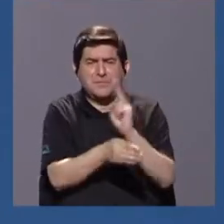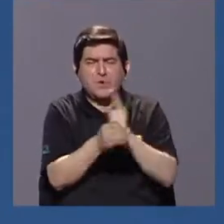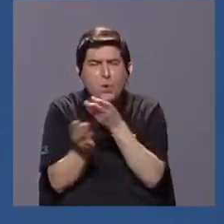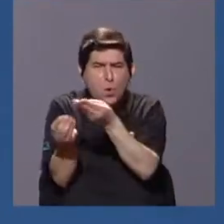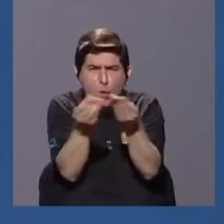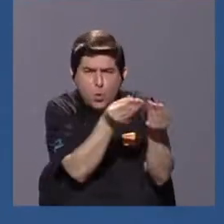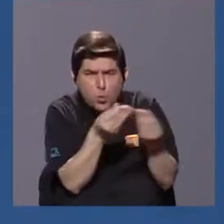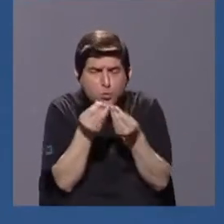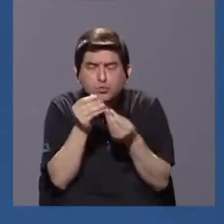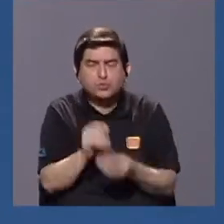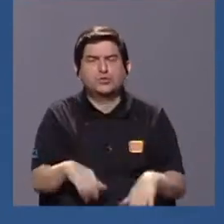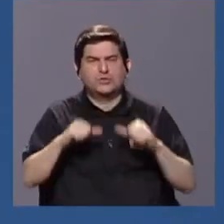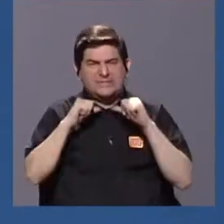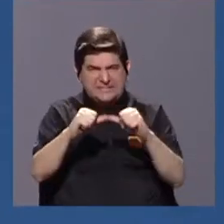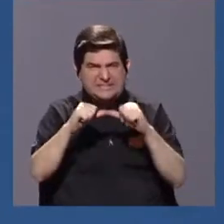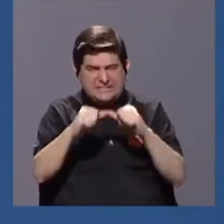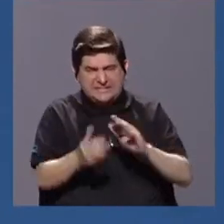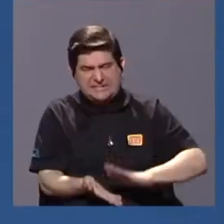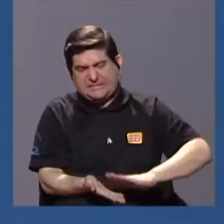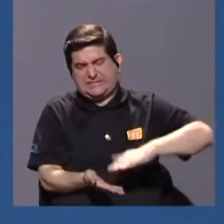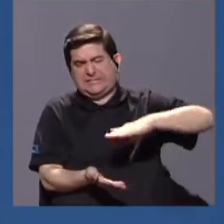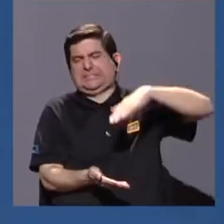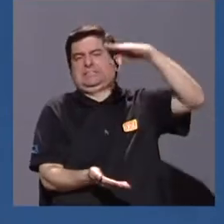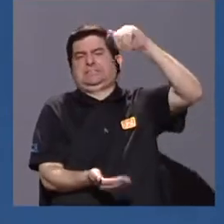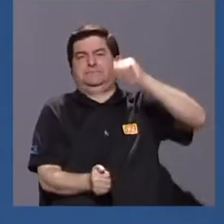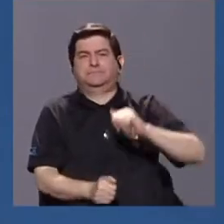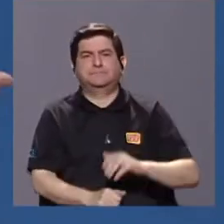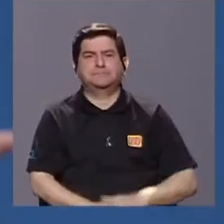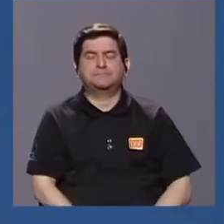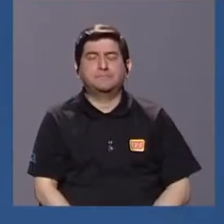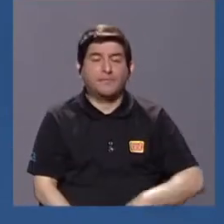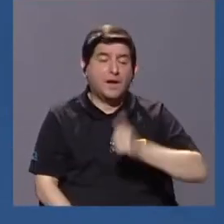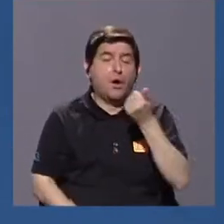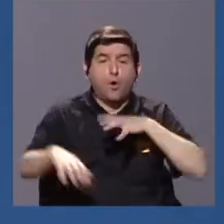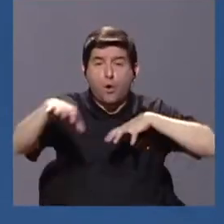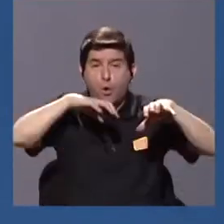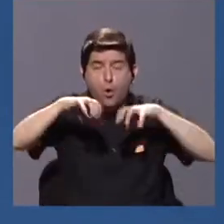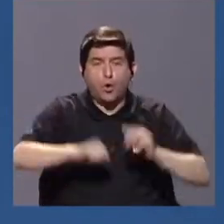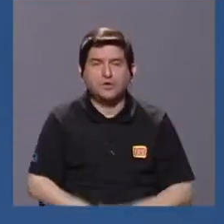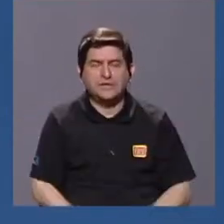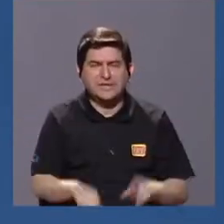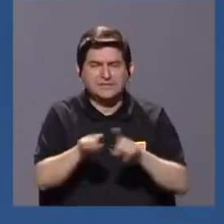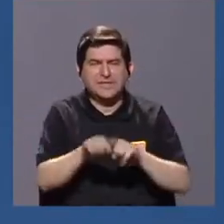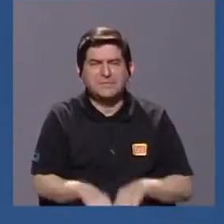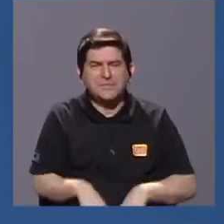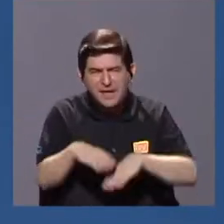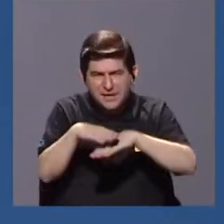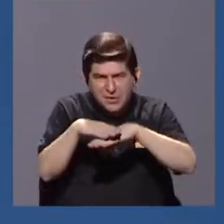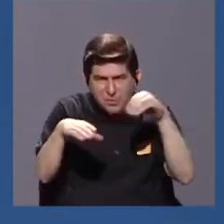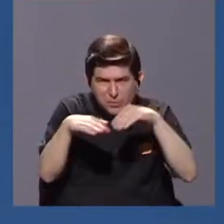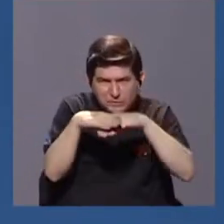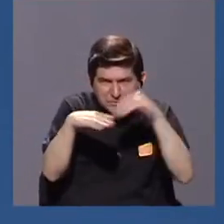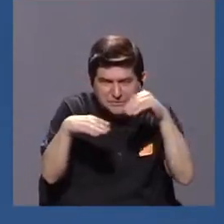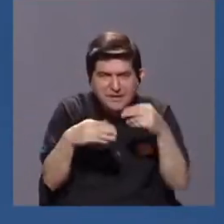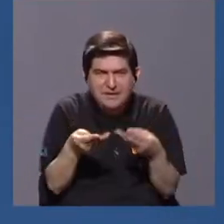es constante y va en aumento. Y además, otras actividades como extracción o